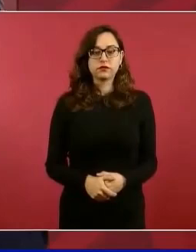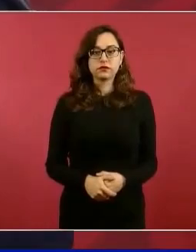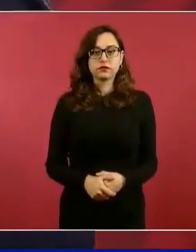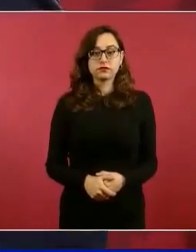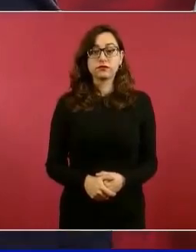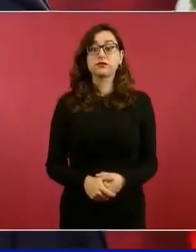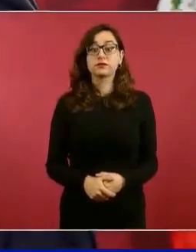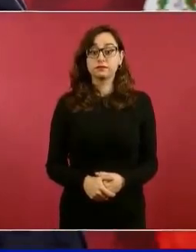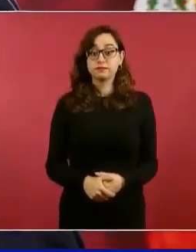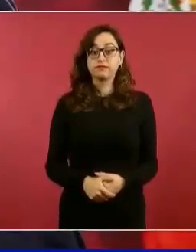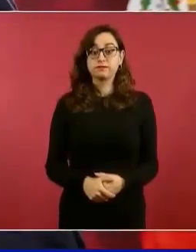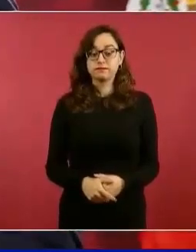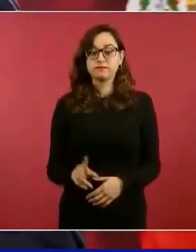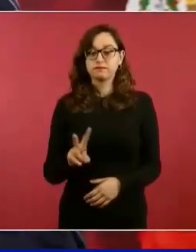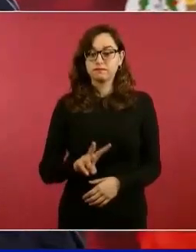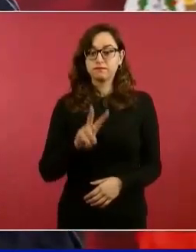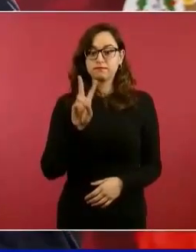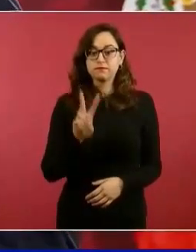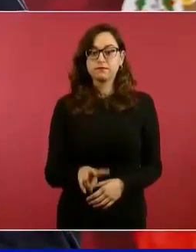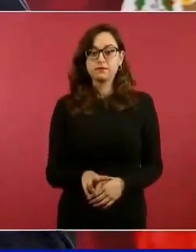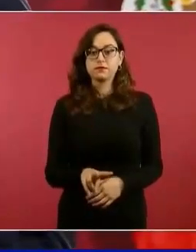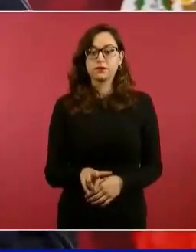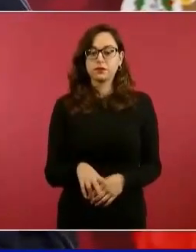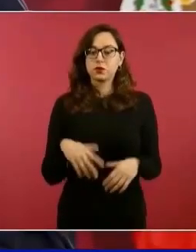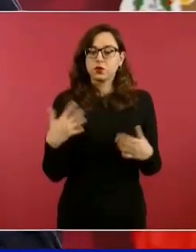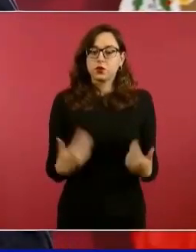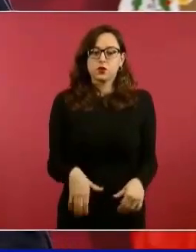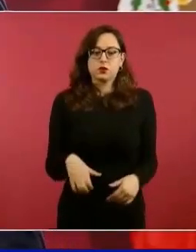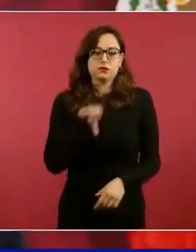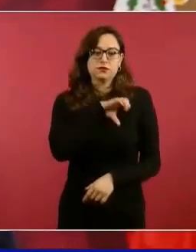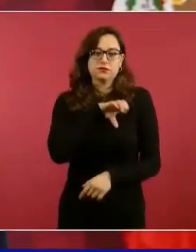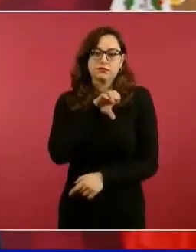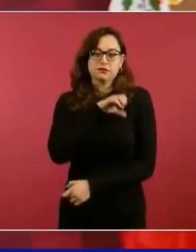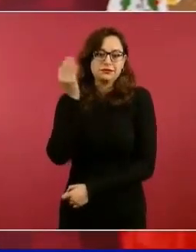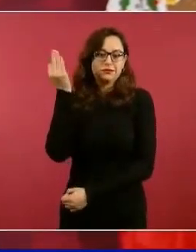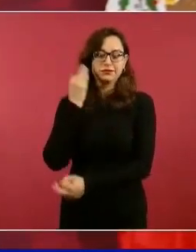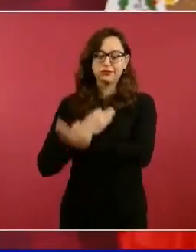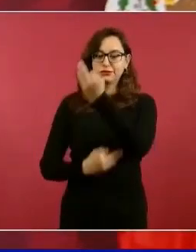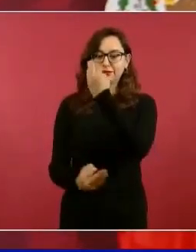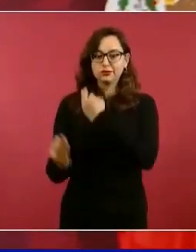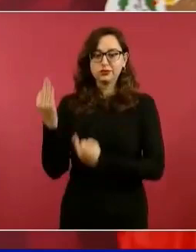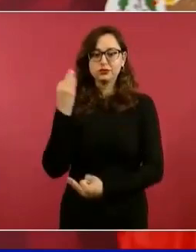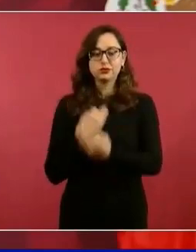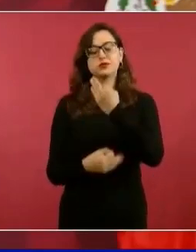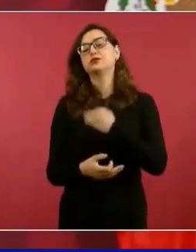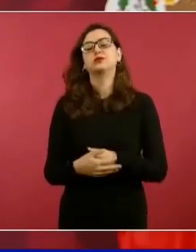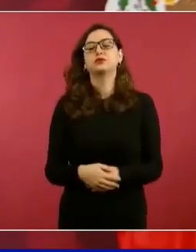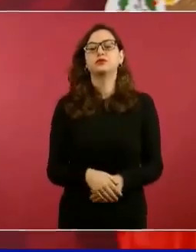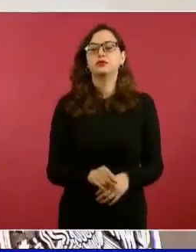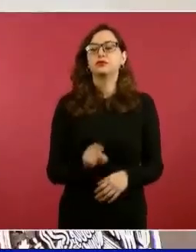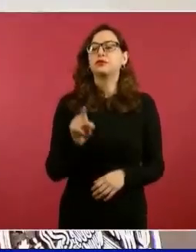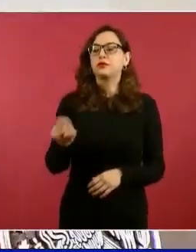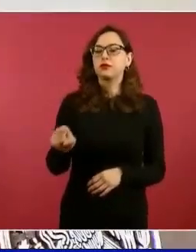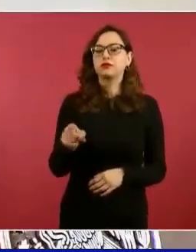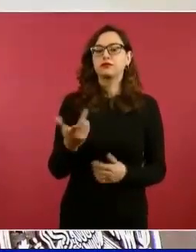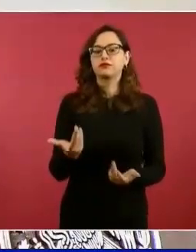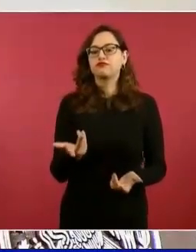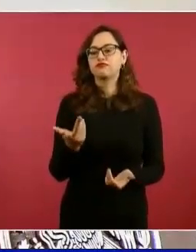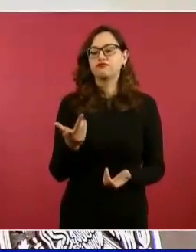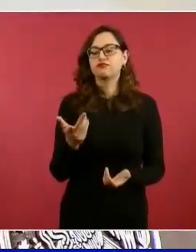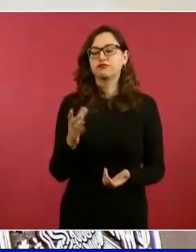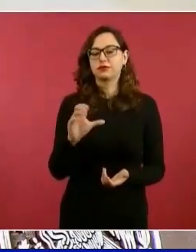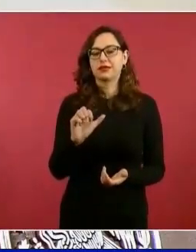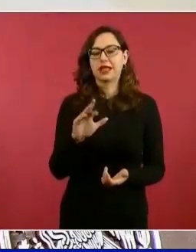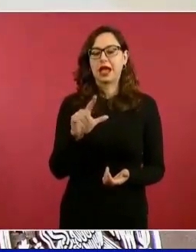Así era, pues, muy fraterna la gente. Entonces, le digo a Muncy, pues lo que quiero es